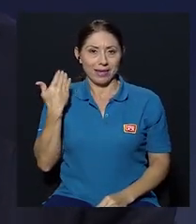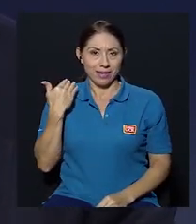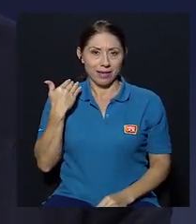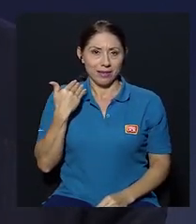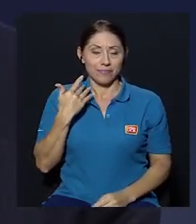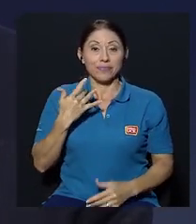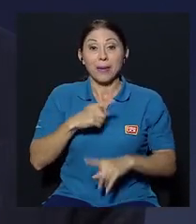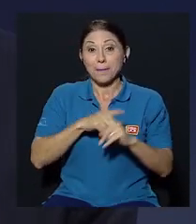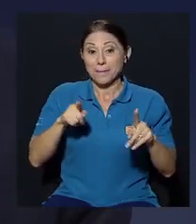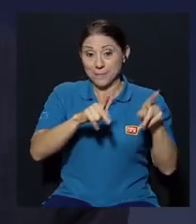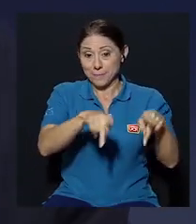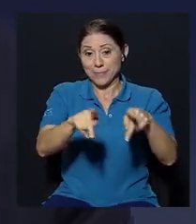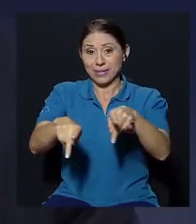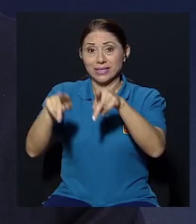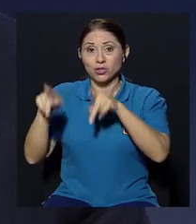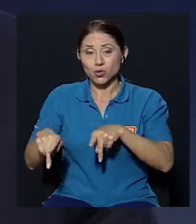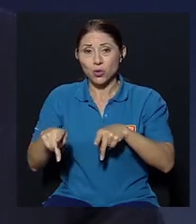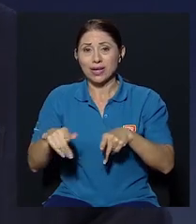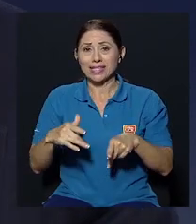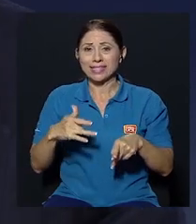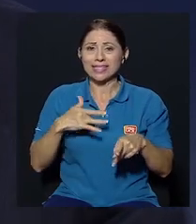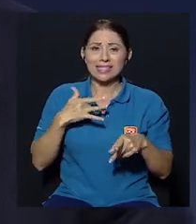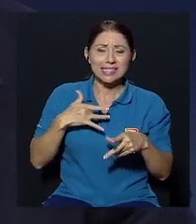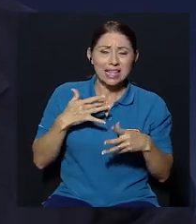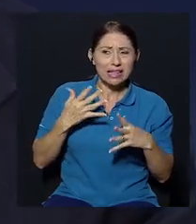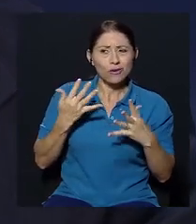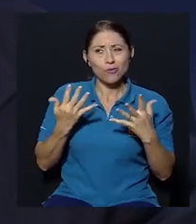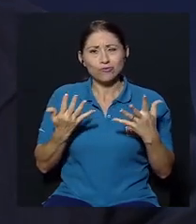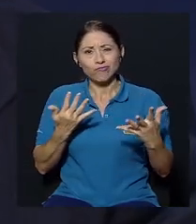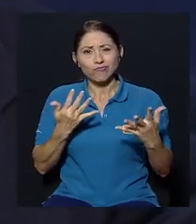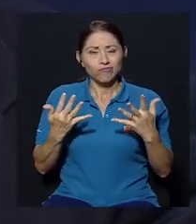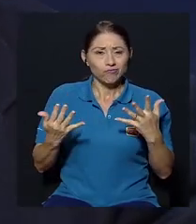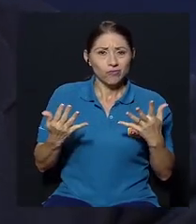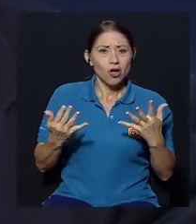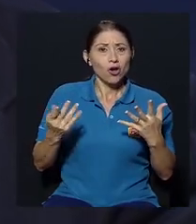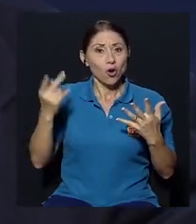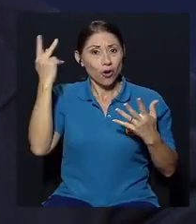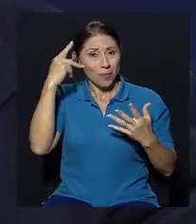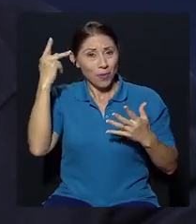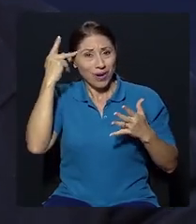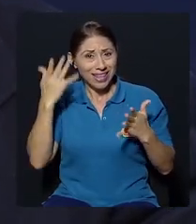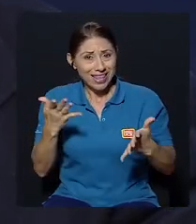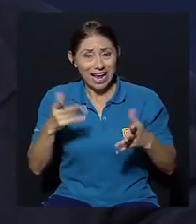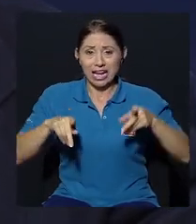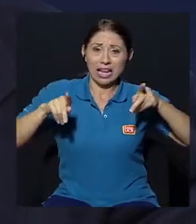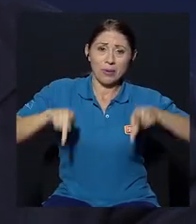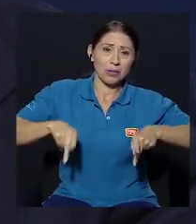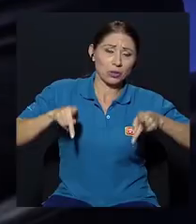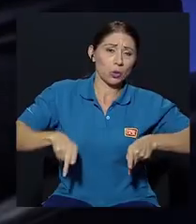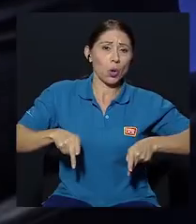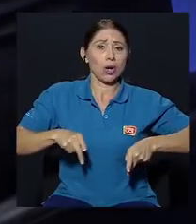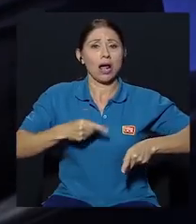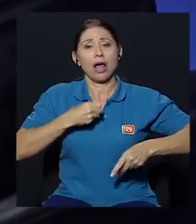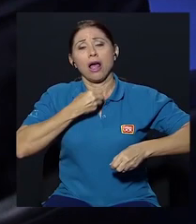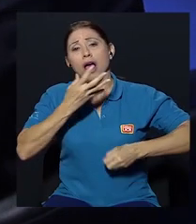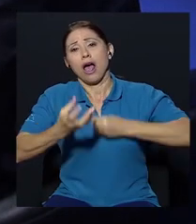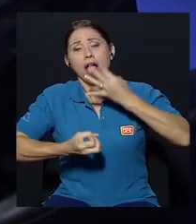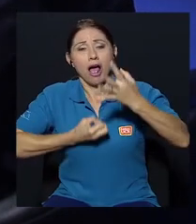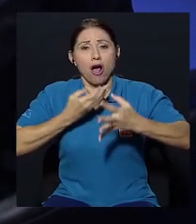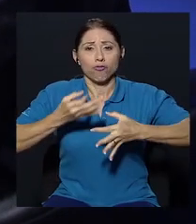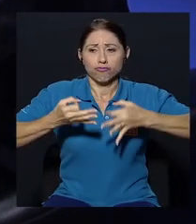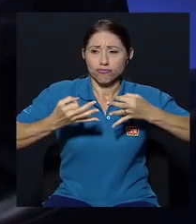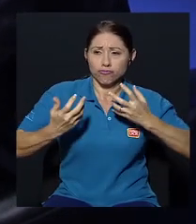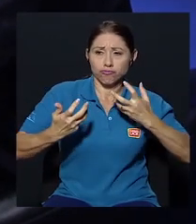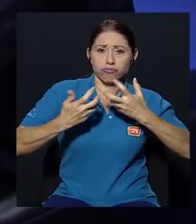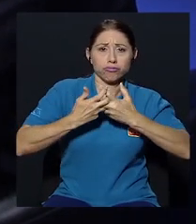tipo de cosas desgraciadamente el descontento con la práctica esa de la política de que el vociferante